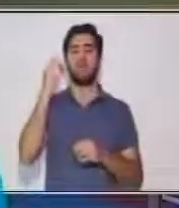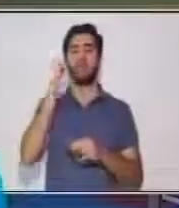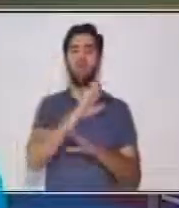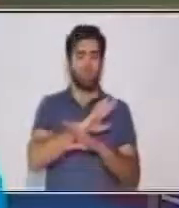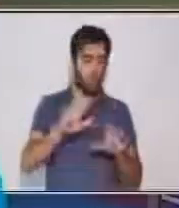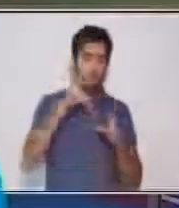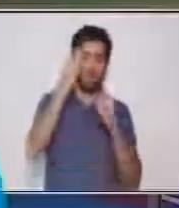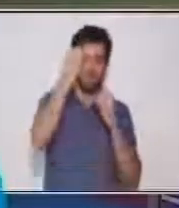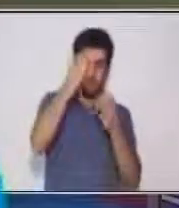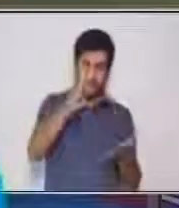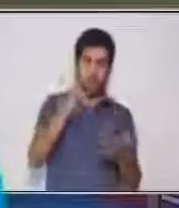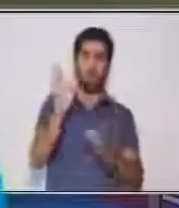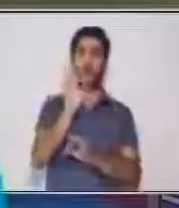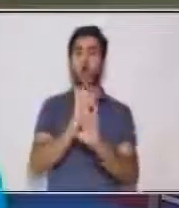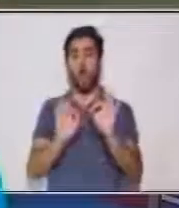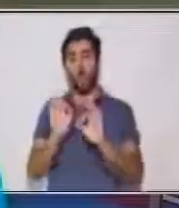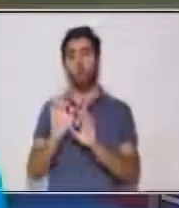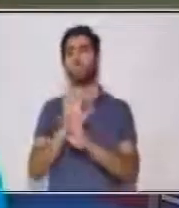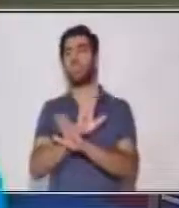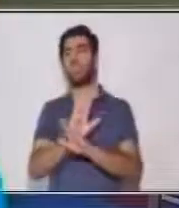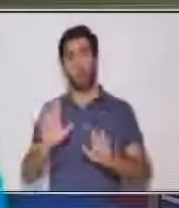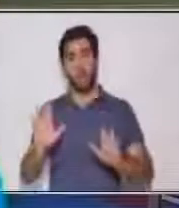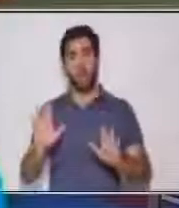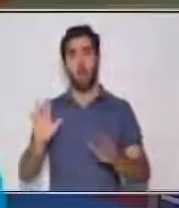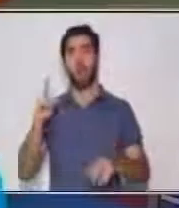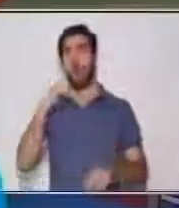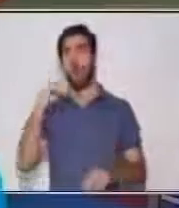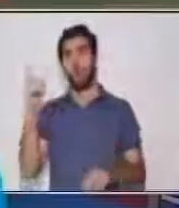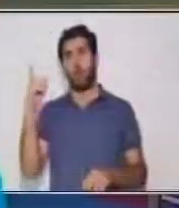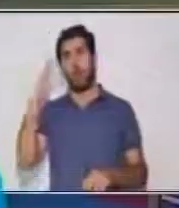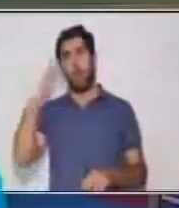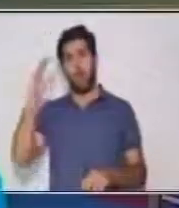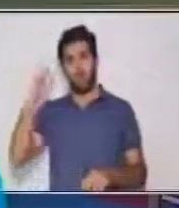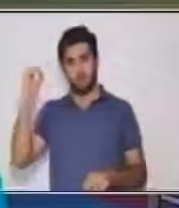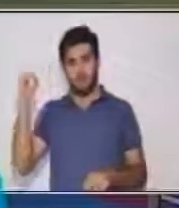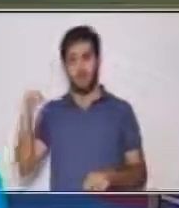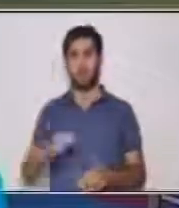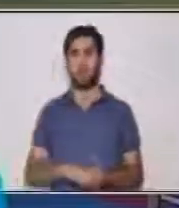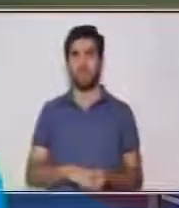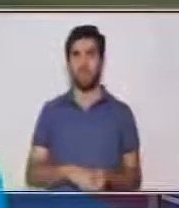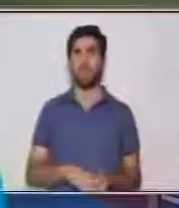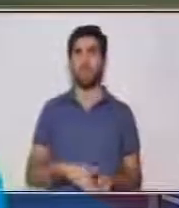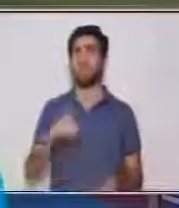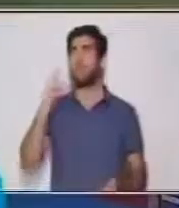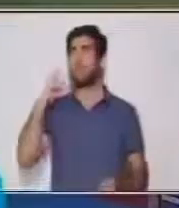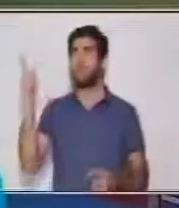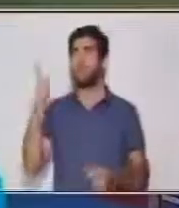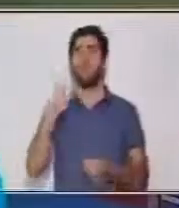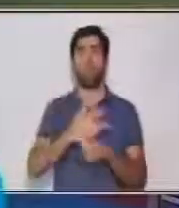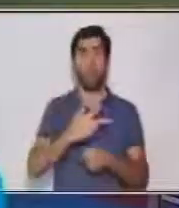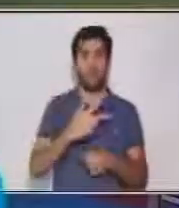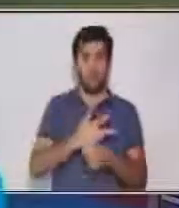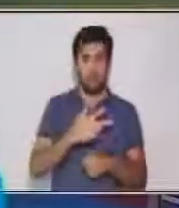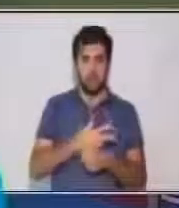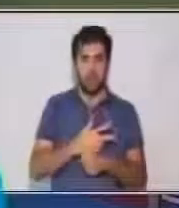que tú lo vas a interpretar y tú lo vas a analizar. Guatemala. Bueno,